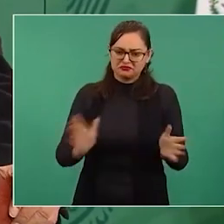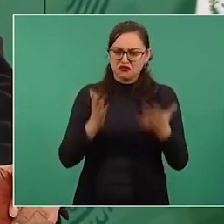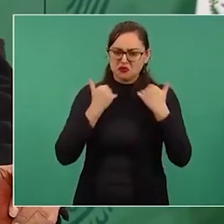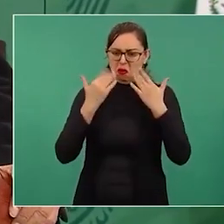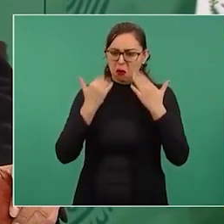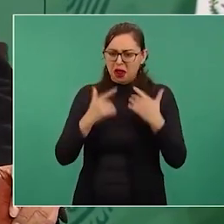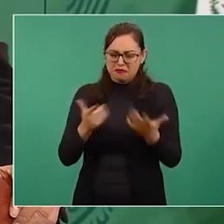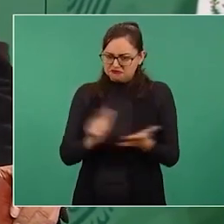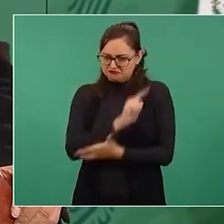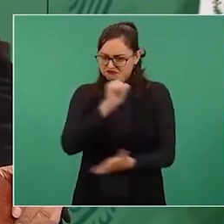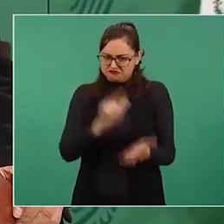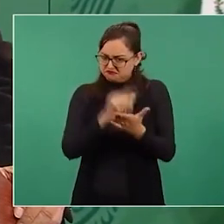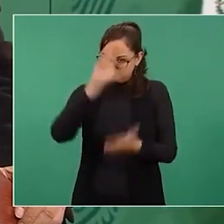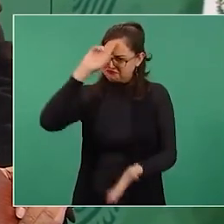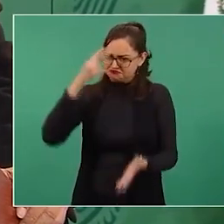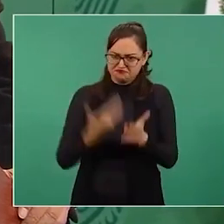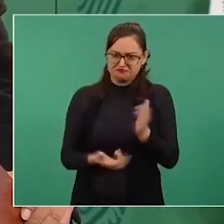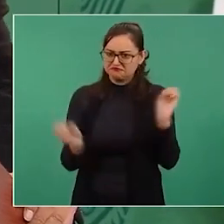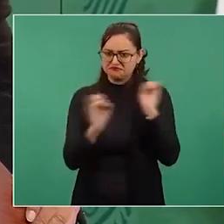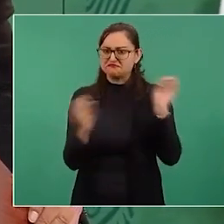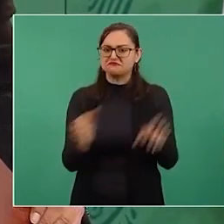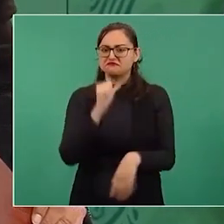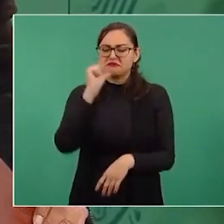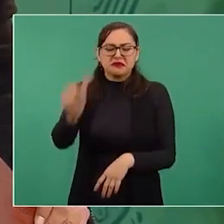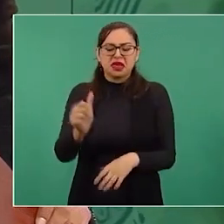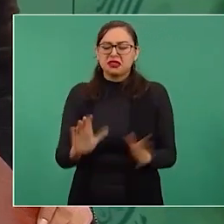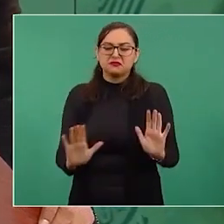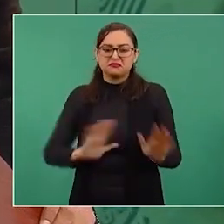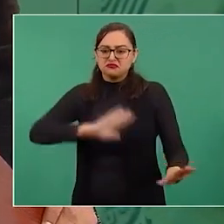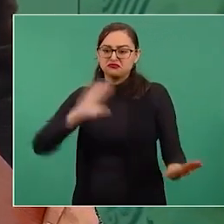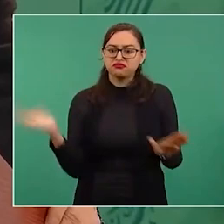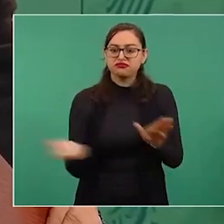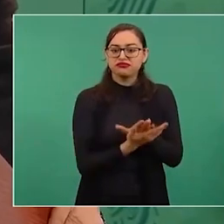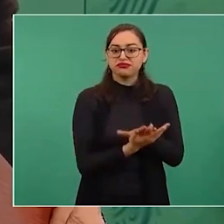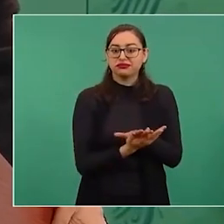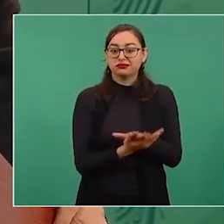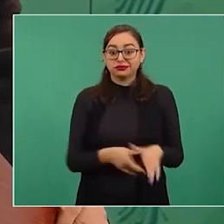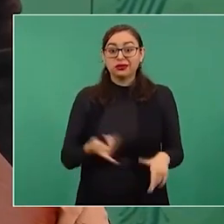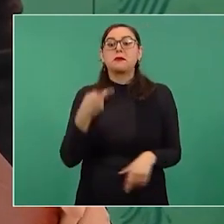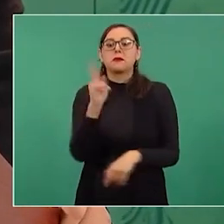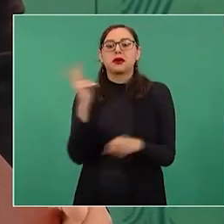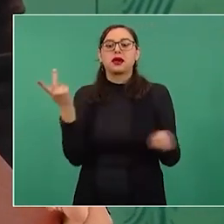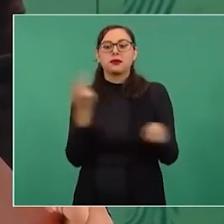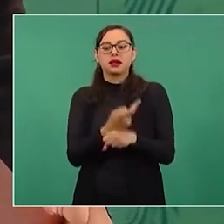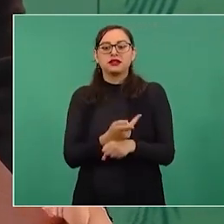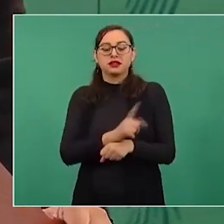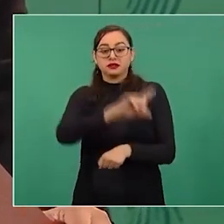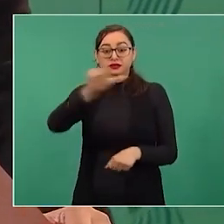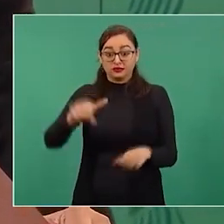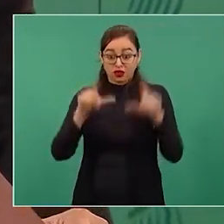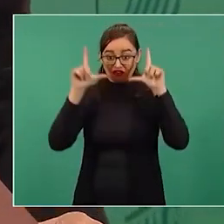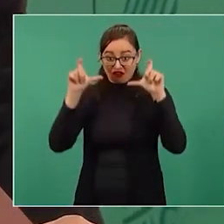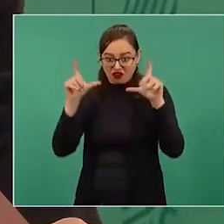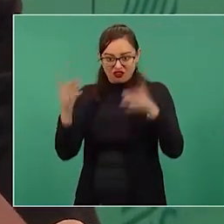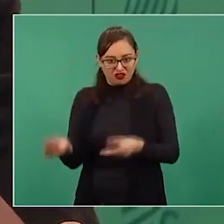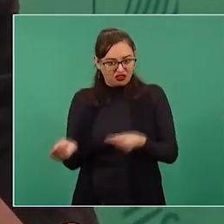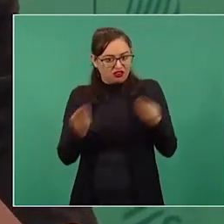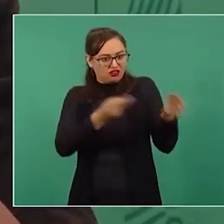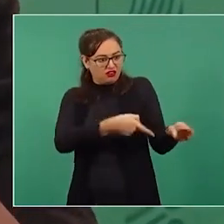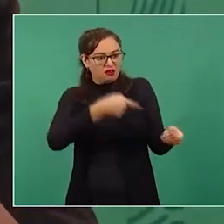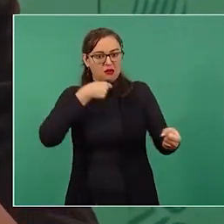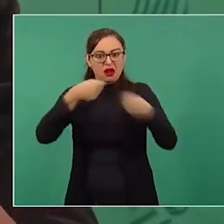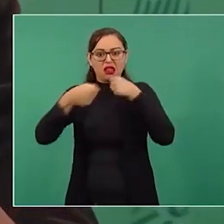aplican la máxima de lampa del